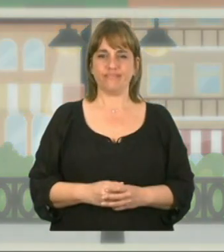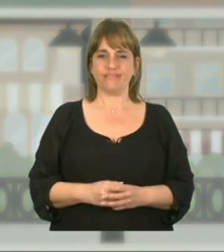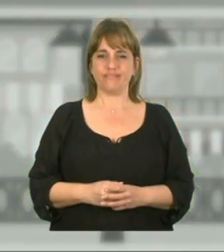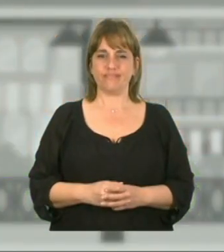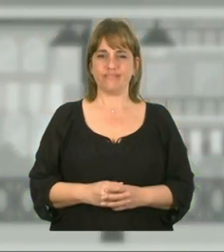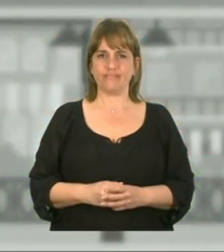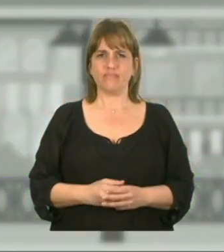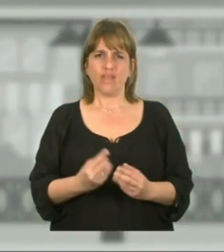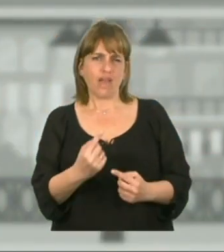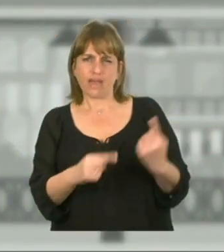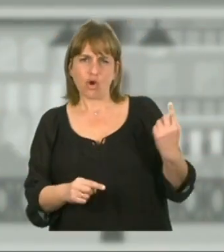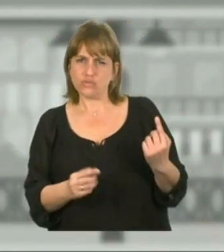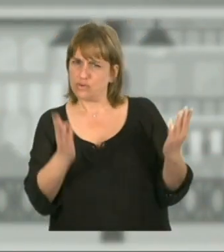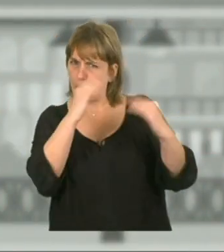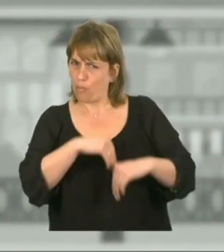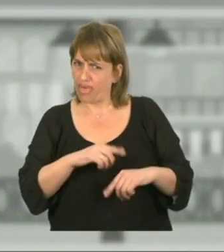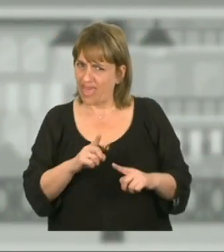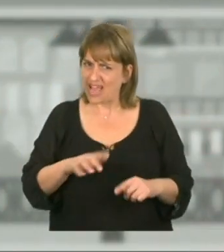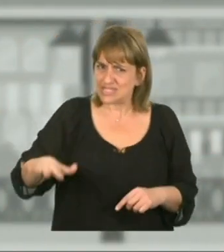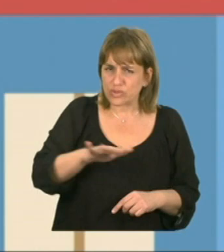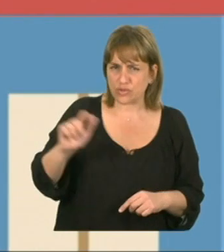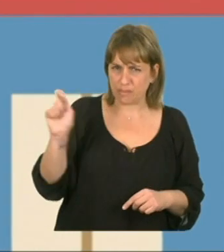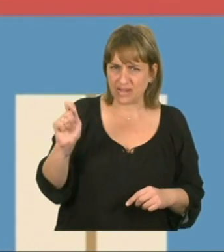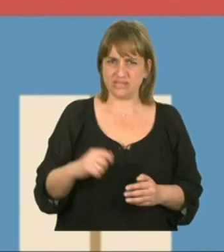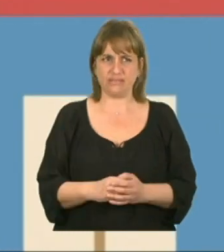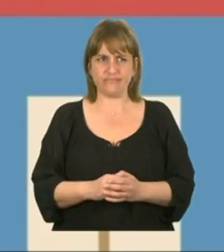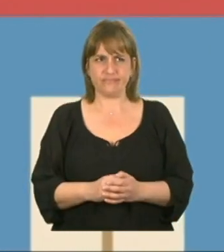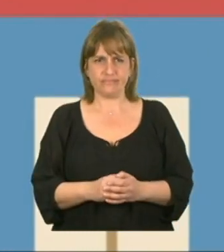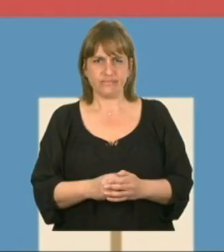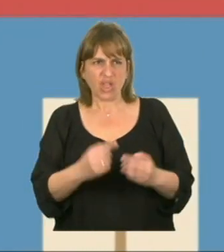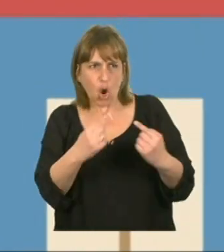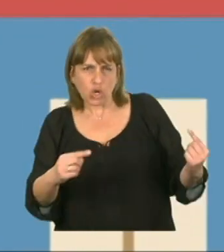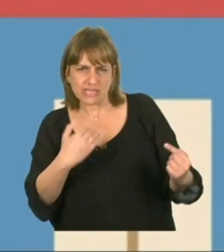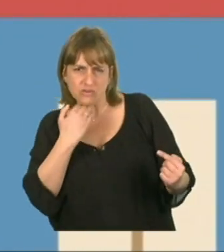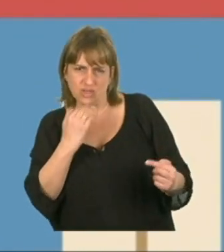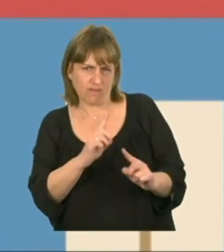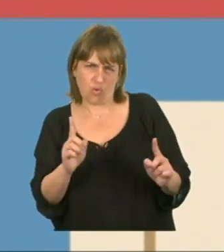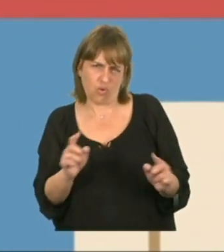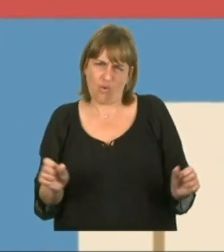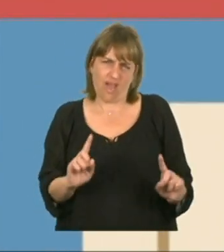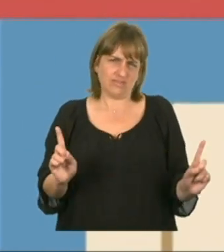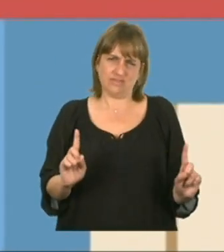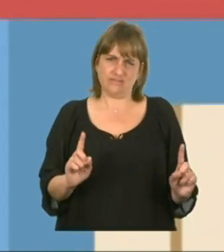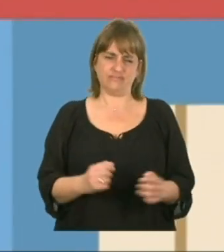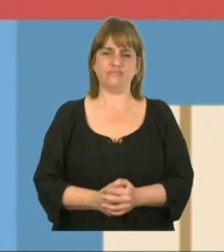¿Qué no hacer en caso de una emergencia? No realices maniobras para las cuales no te hayas capacitado.